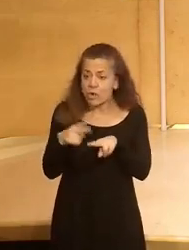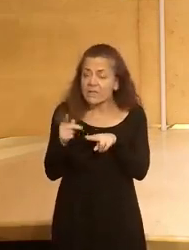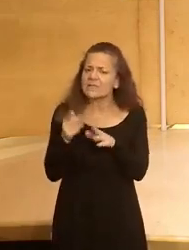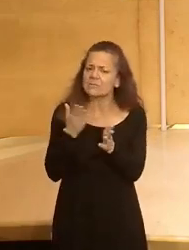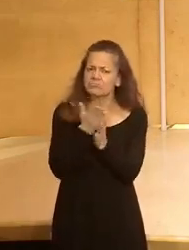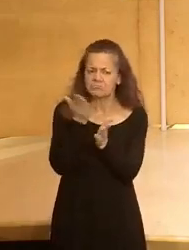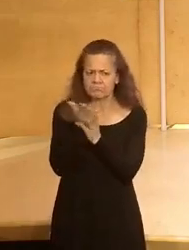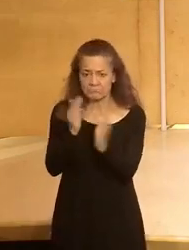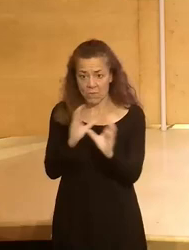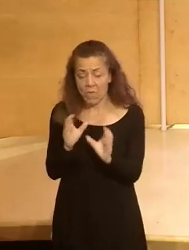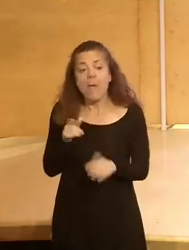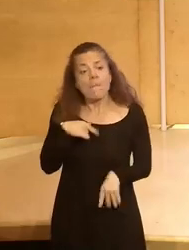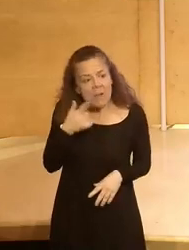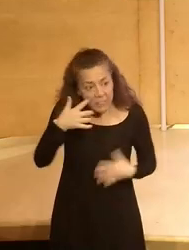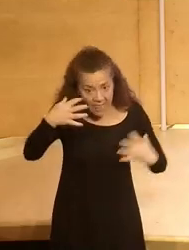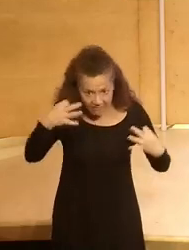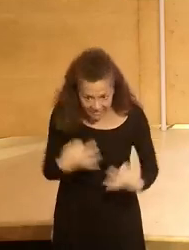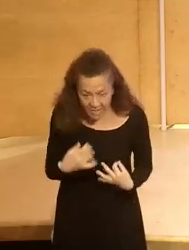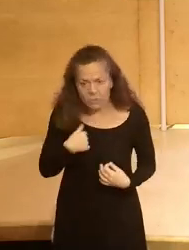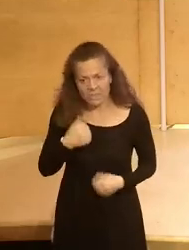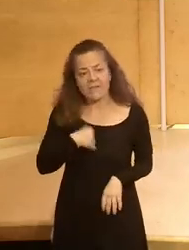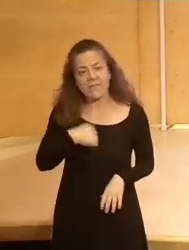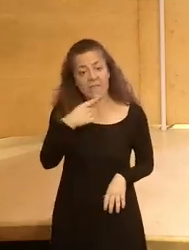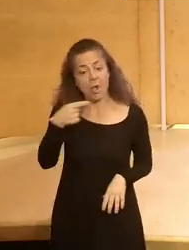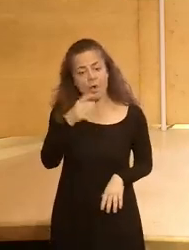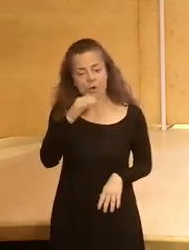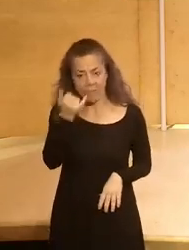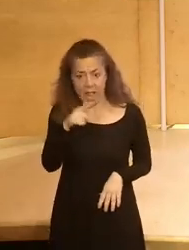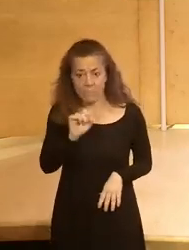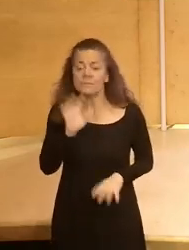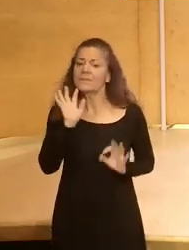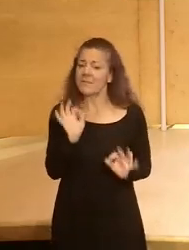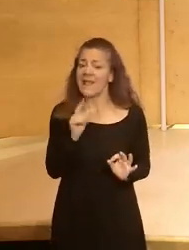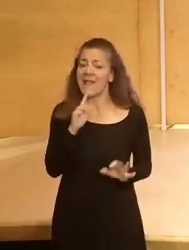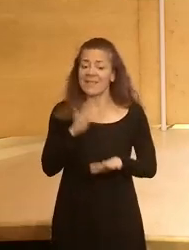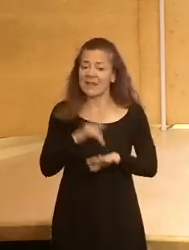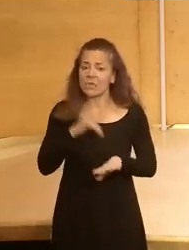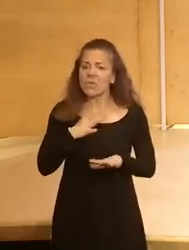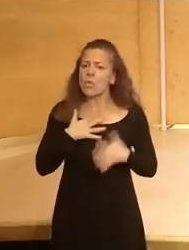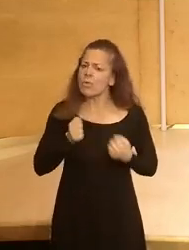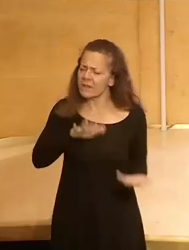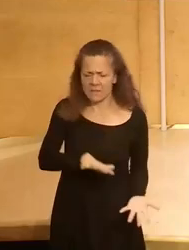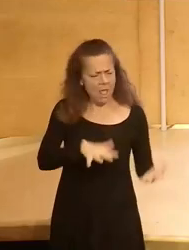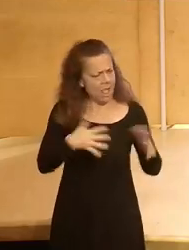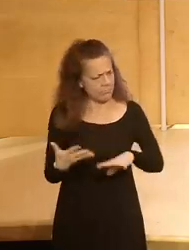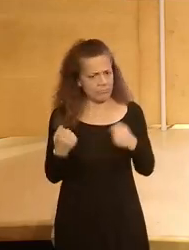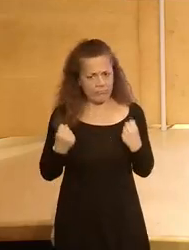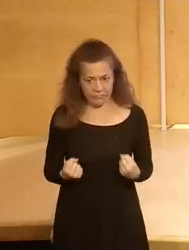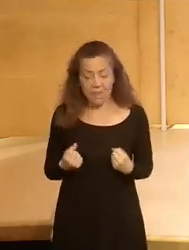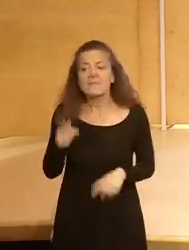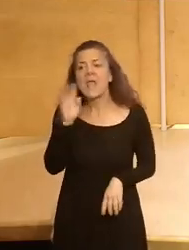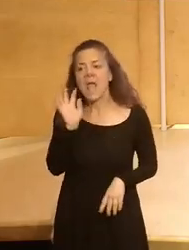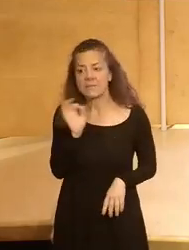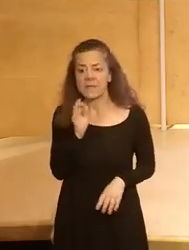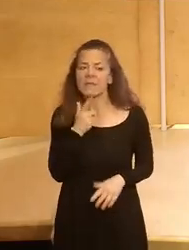medios pero efectivamente lo que comentaba Gonzalo bueno, pues la digitalización tiene un poder transformador es verdad que